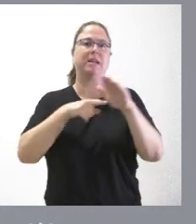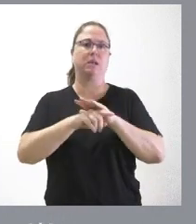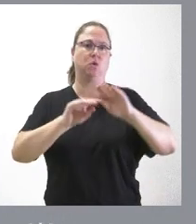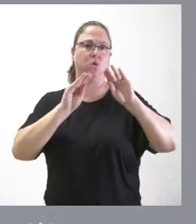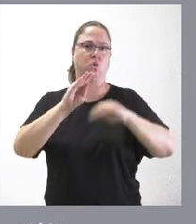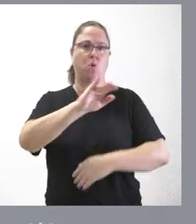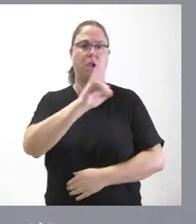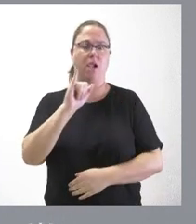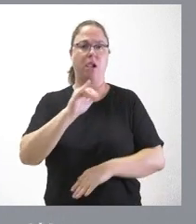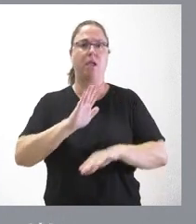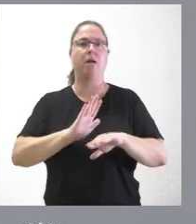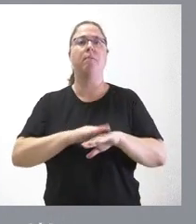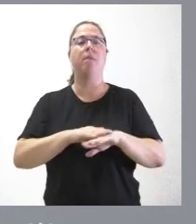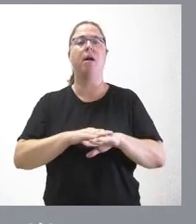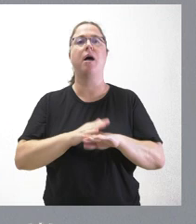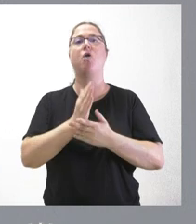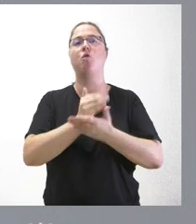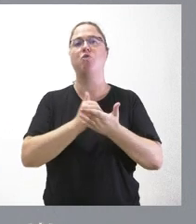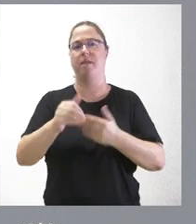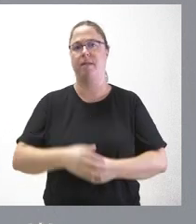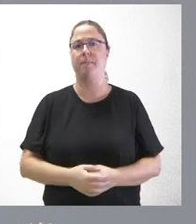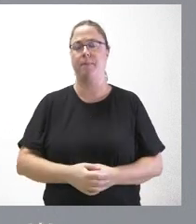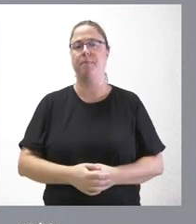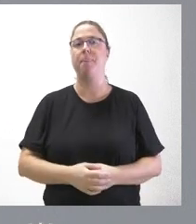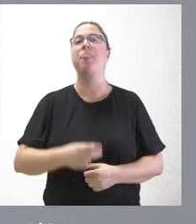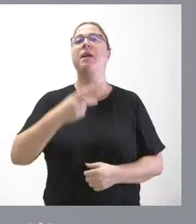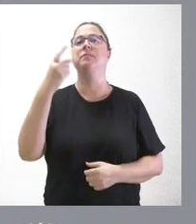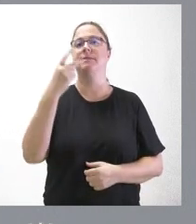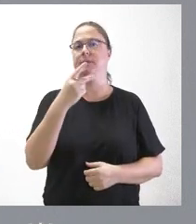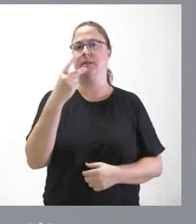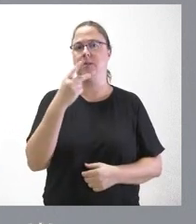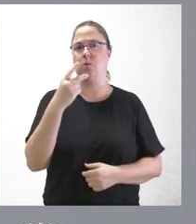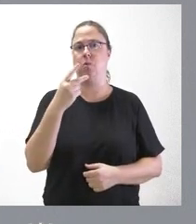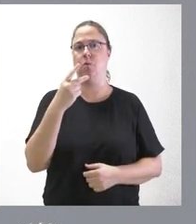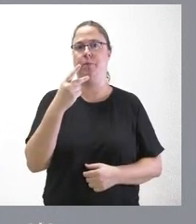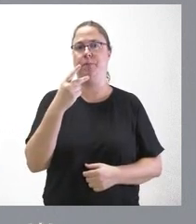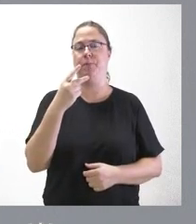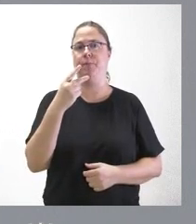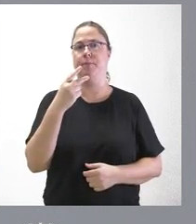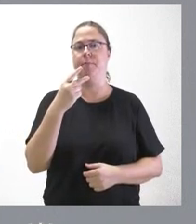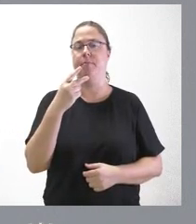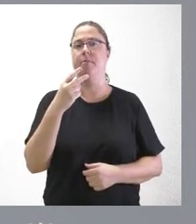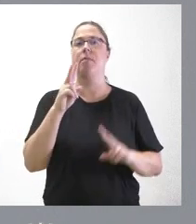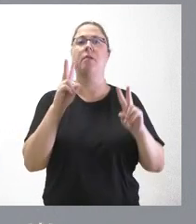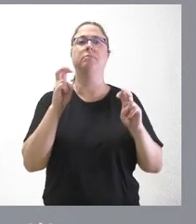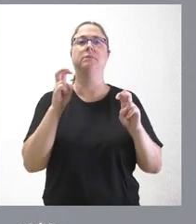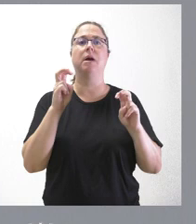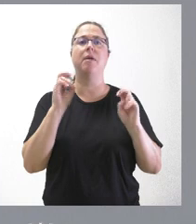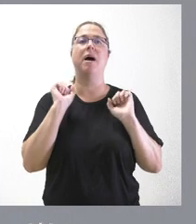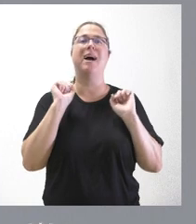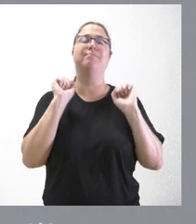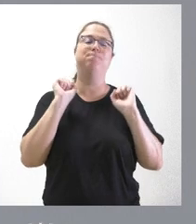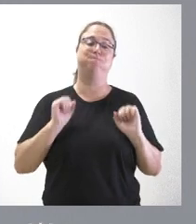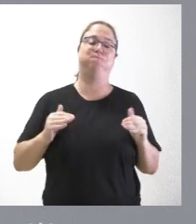nuestra propia comunidad autónoma. El segundo de los asuntos que usted me citaba, es el retraso de la aplicación de la nueva